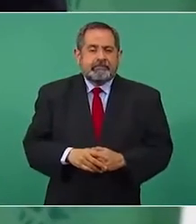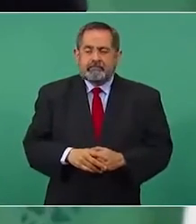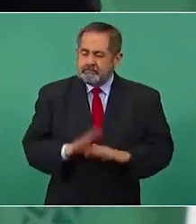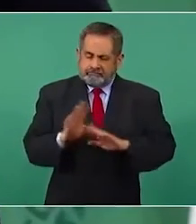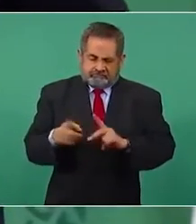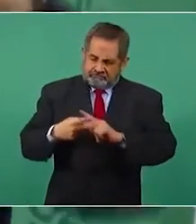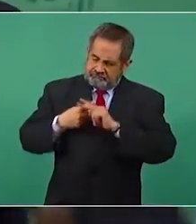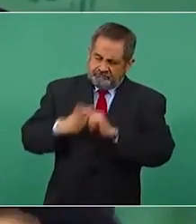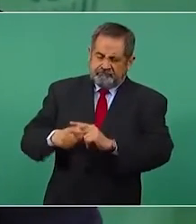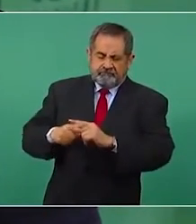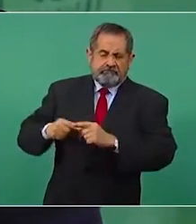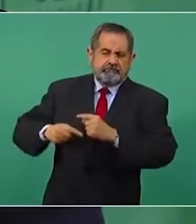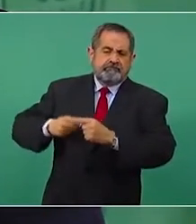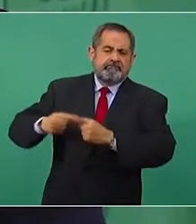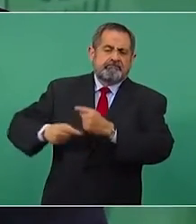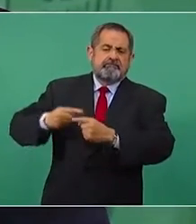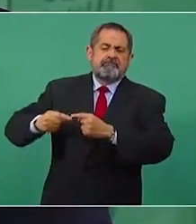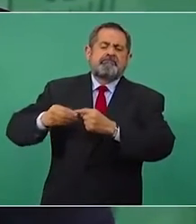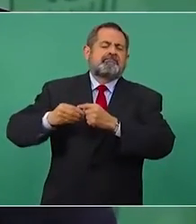echó a andar esto.